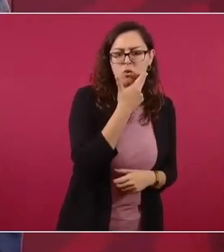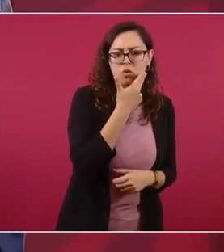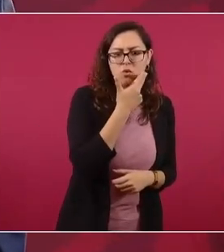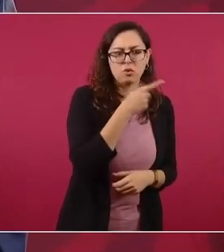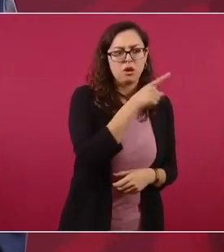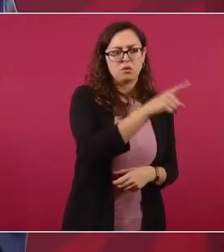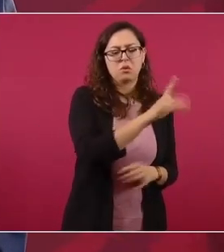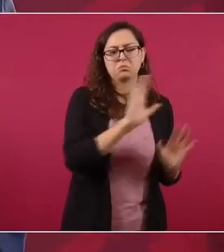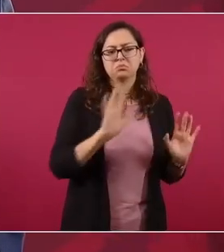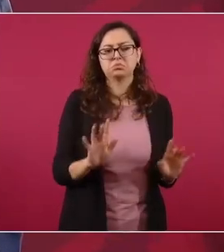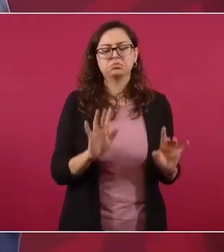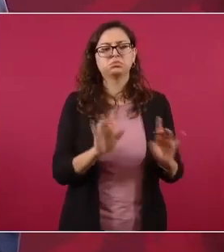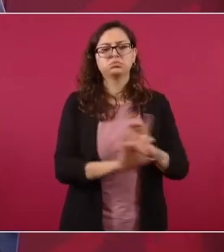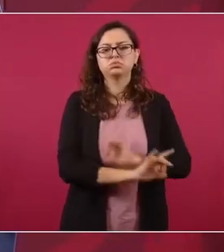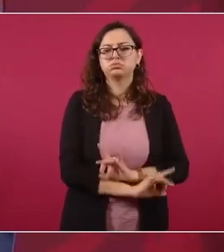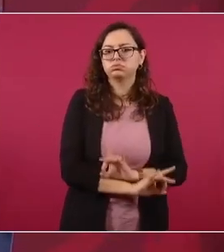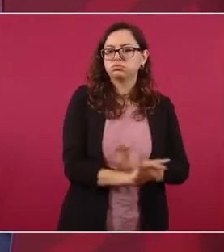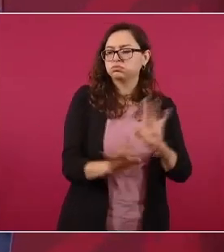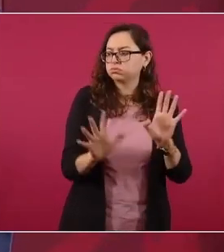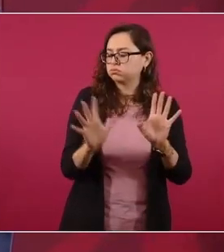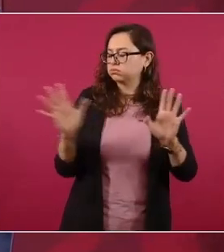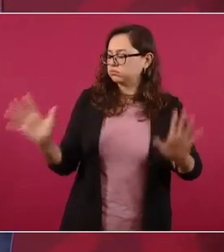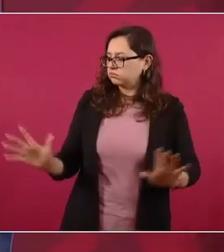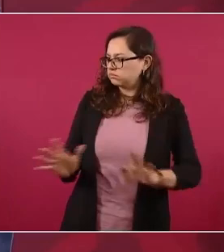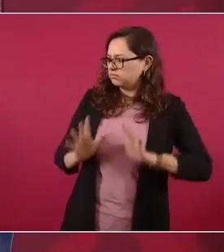en Chiapas.